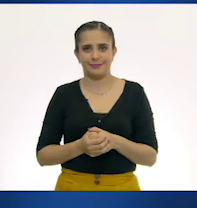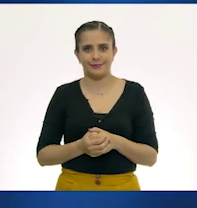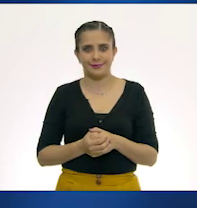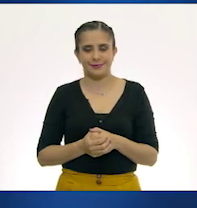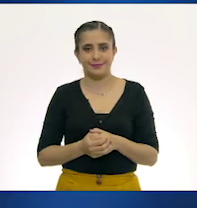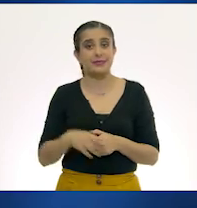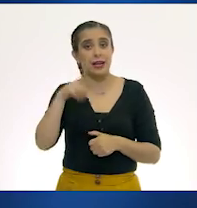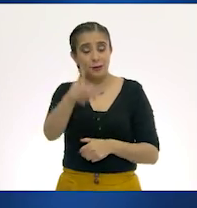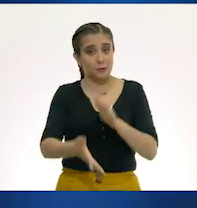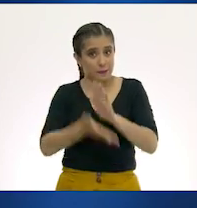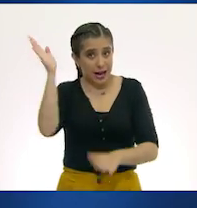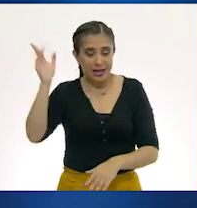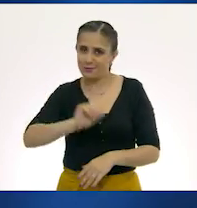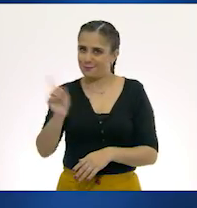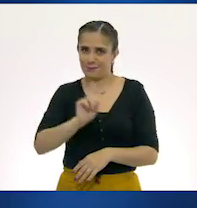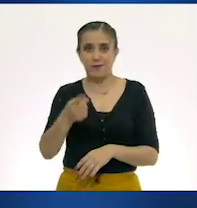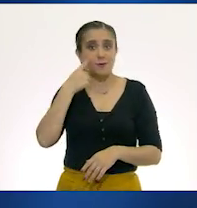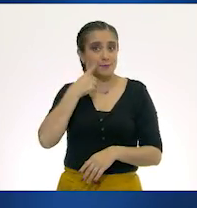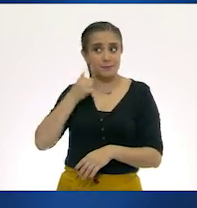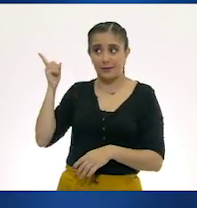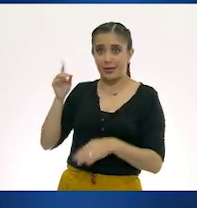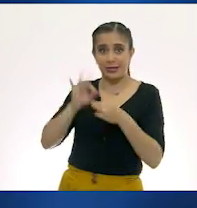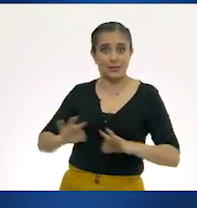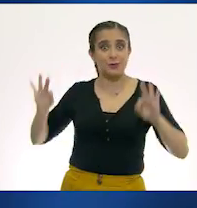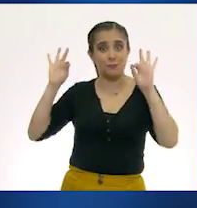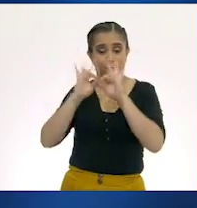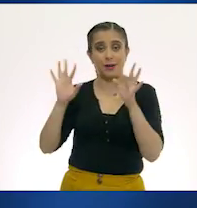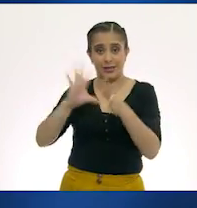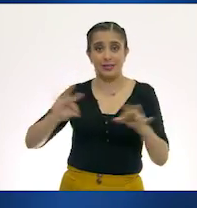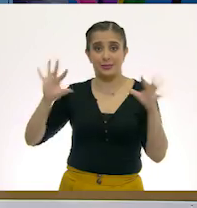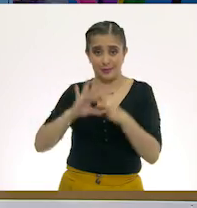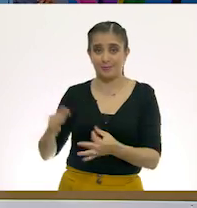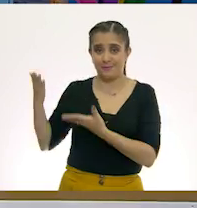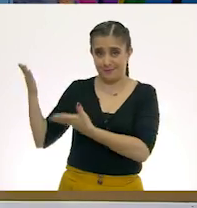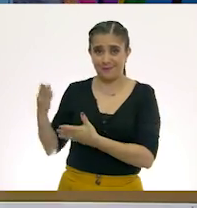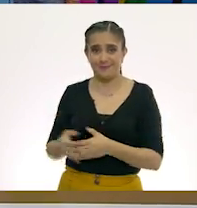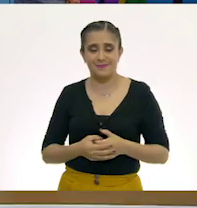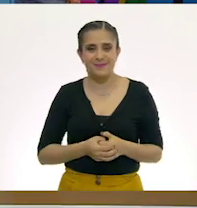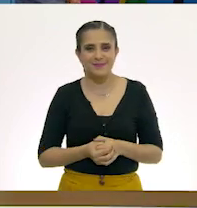No se muevan de su lugar porque tenemos algo muy importante para ustedes. ¡Acompáñenos!